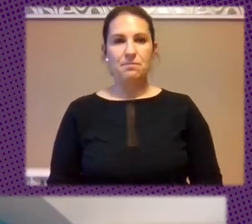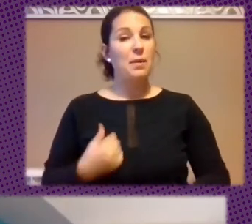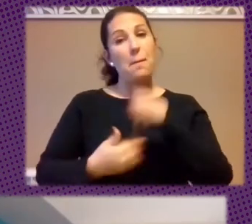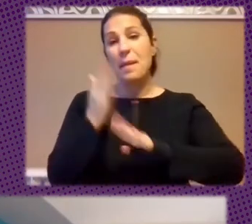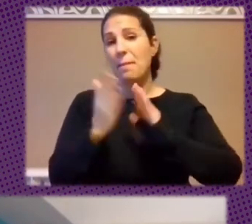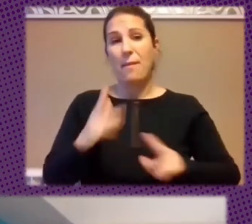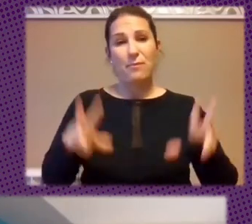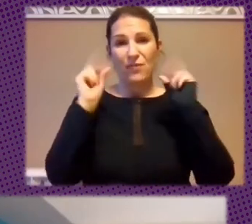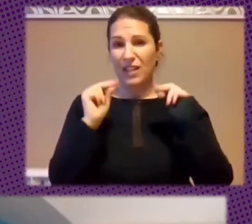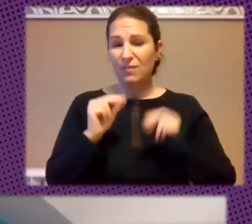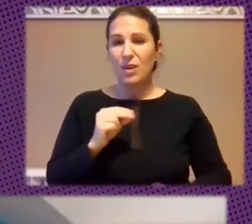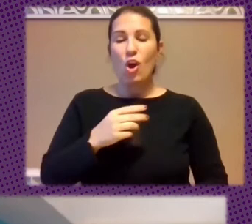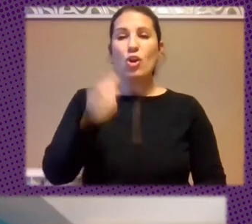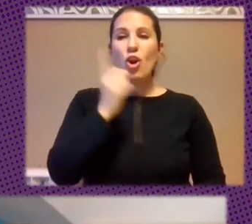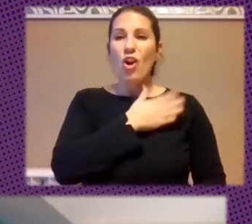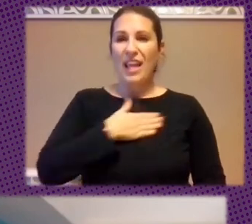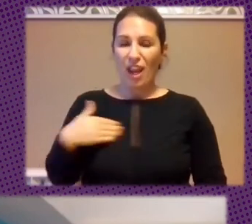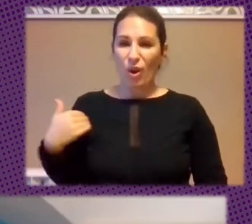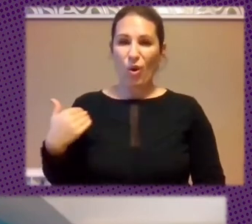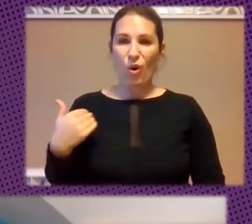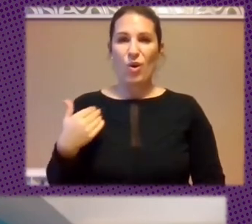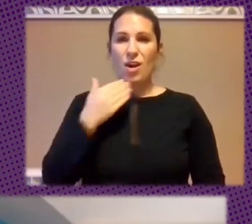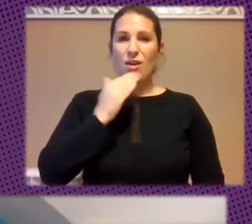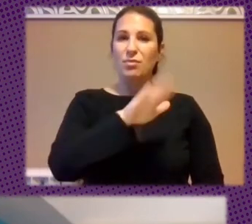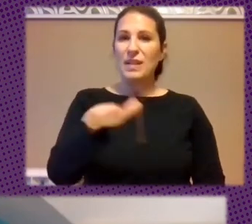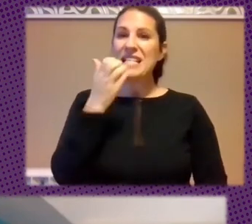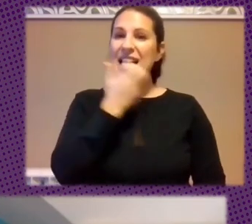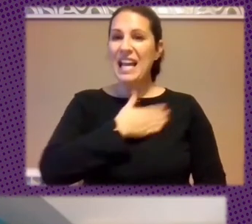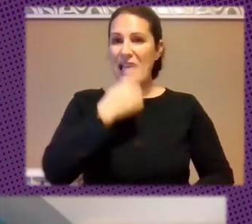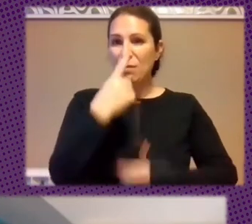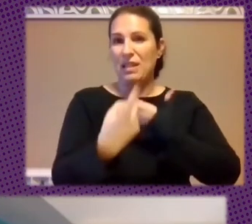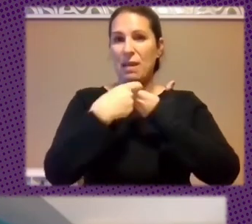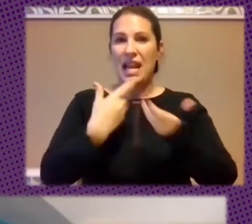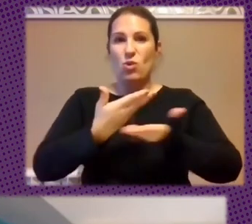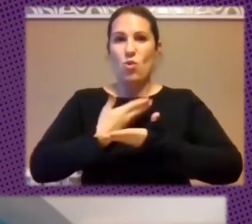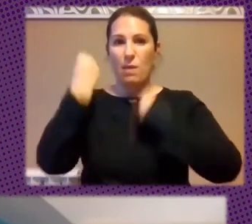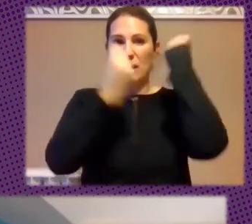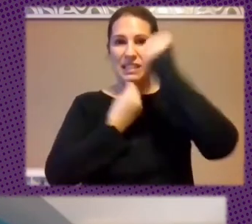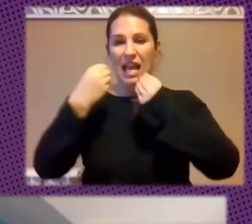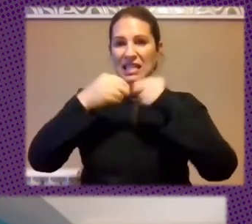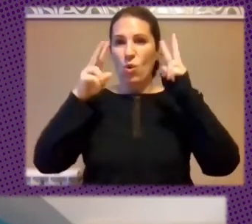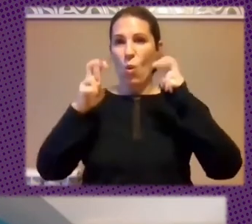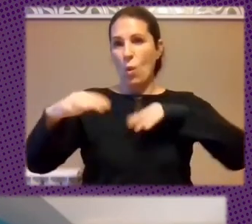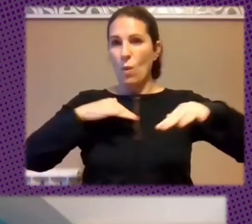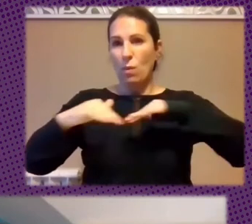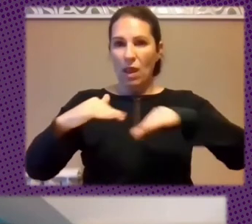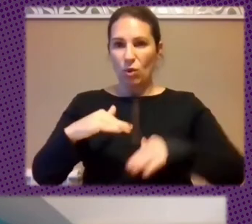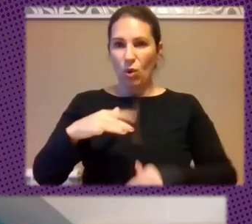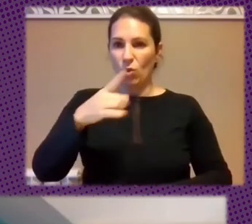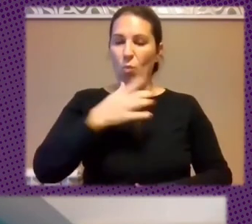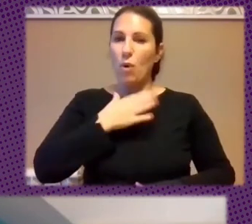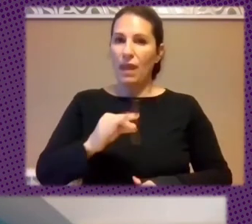Solamente Invitándolos Si quieren Participar En Ayudarnos A Pensar Sobre Todo Este Nuevo Movimiento Pueden Ir A